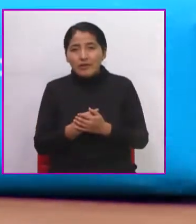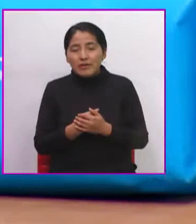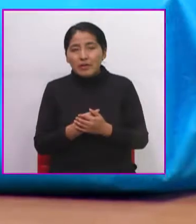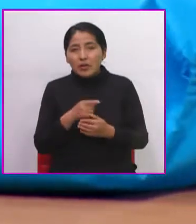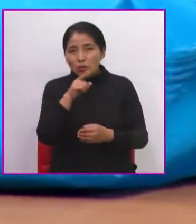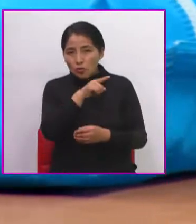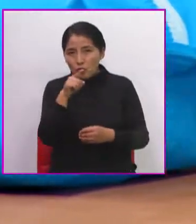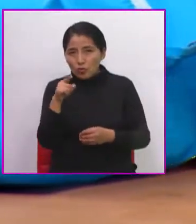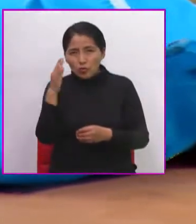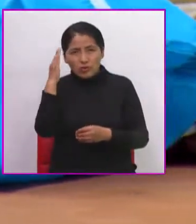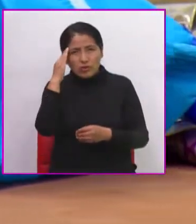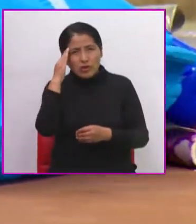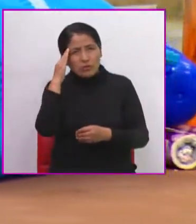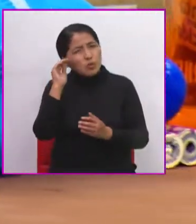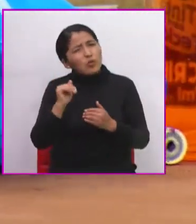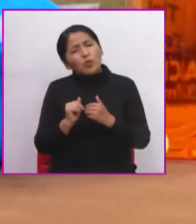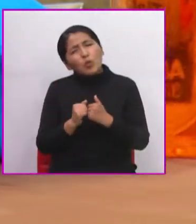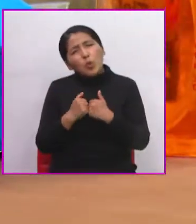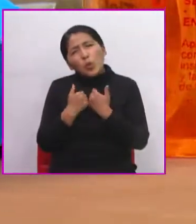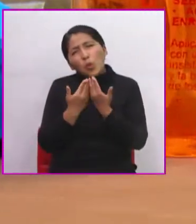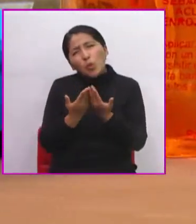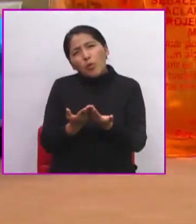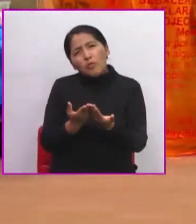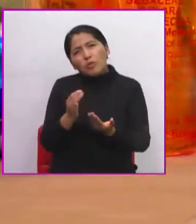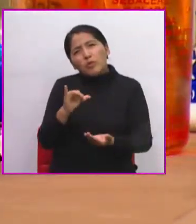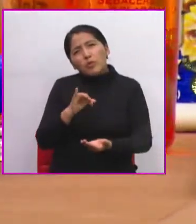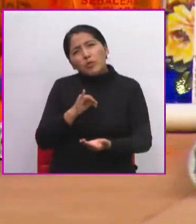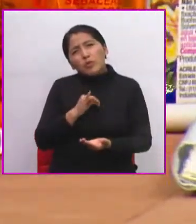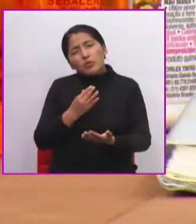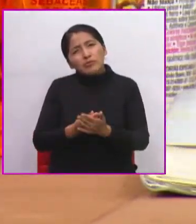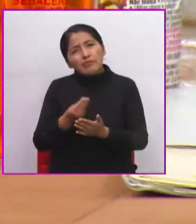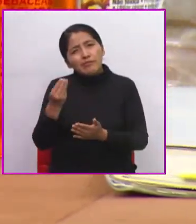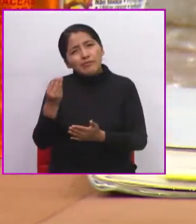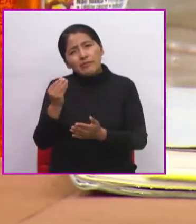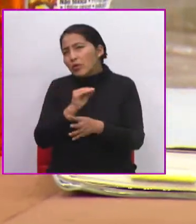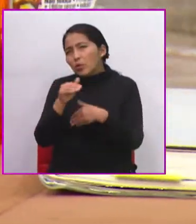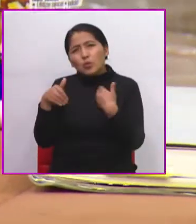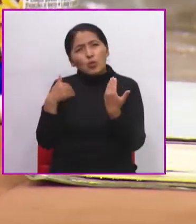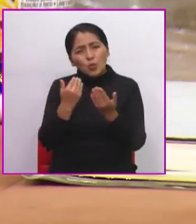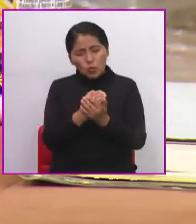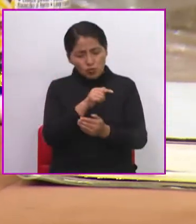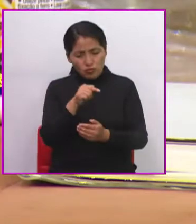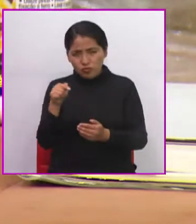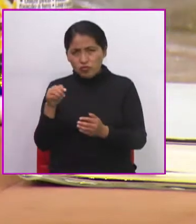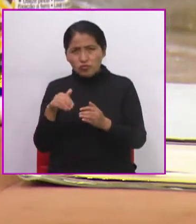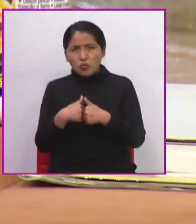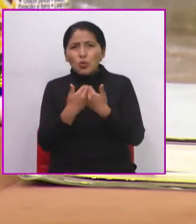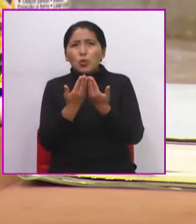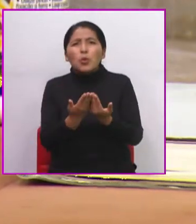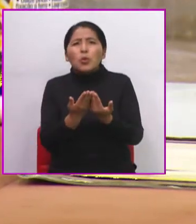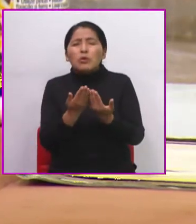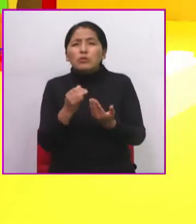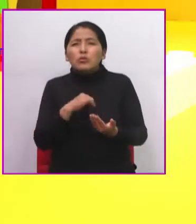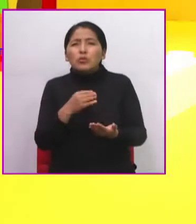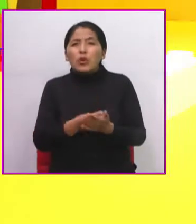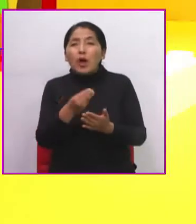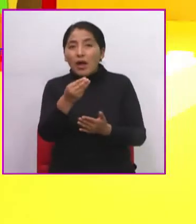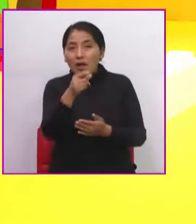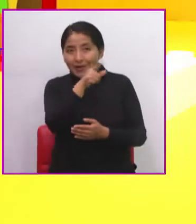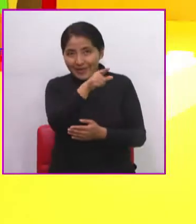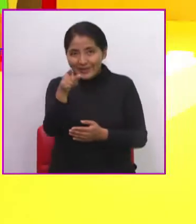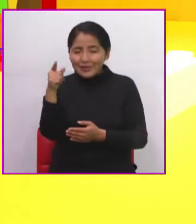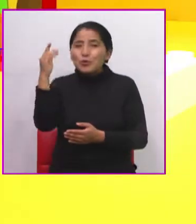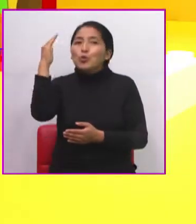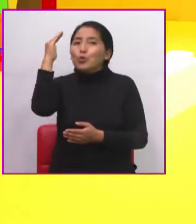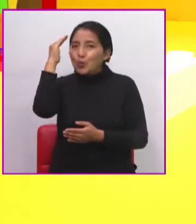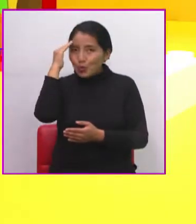¿Ustedes saben con qué he podido adquirir todo este tipo de producto? Claro que sí. Tú lo sabes